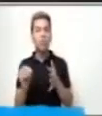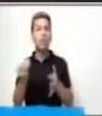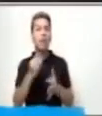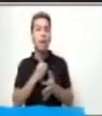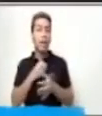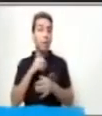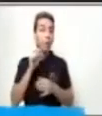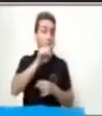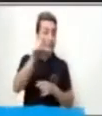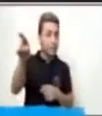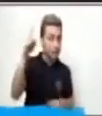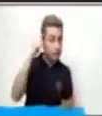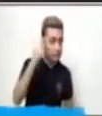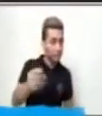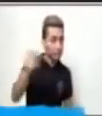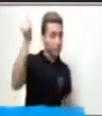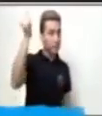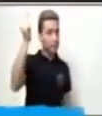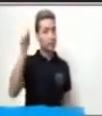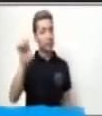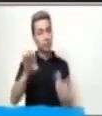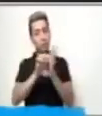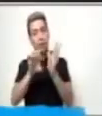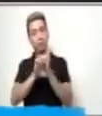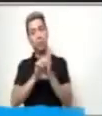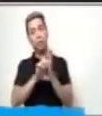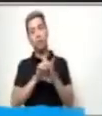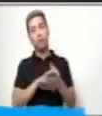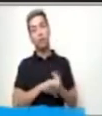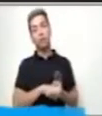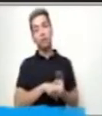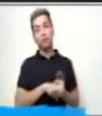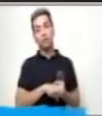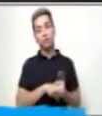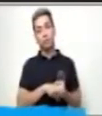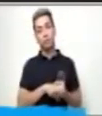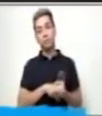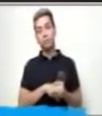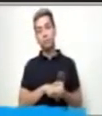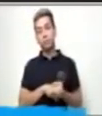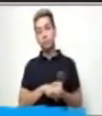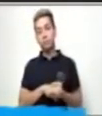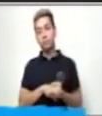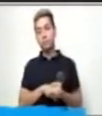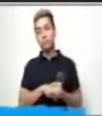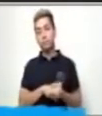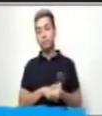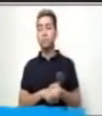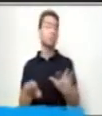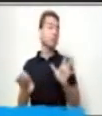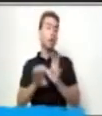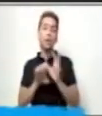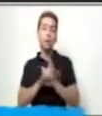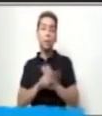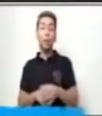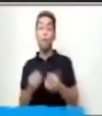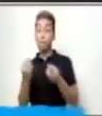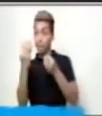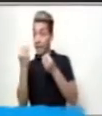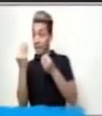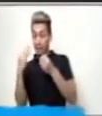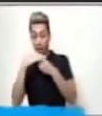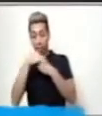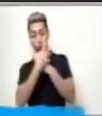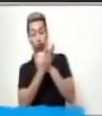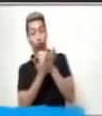adivinar. Por ejemplo, verde por fuera, blanca